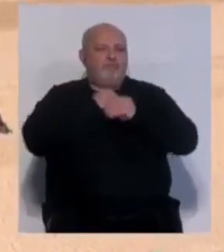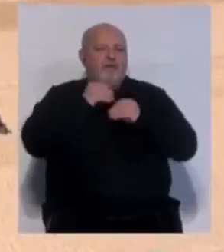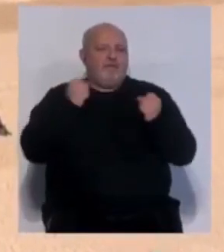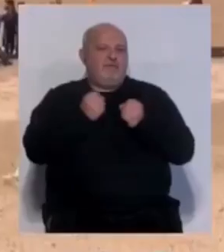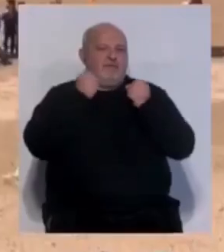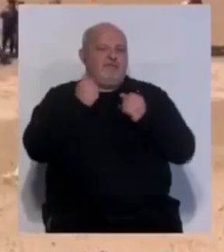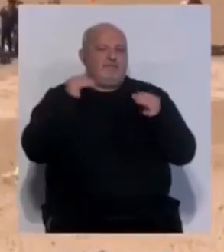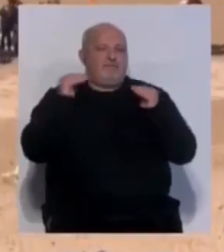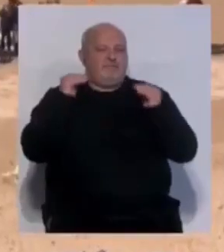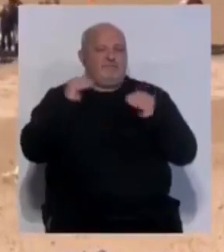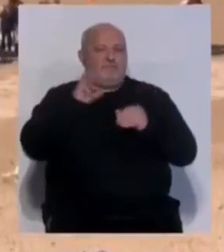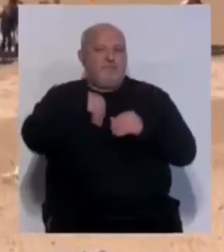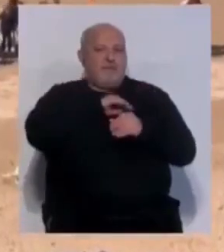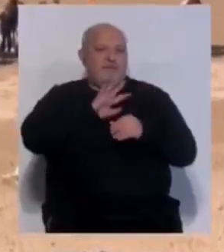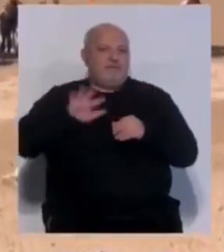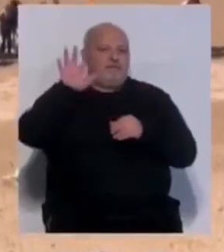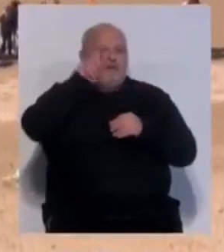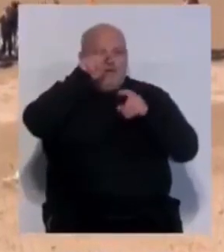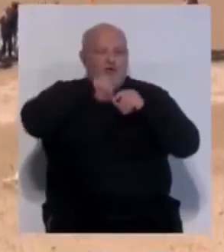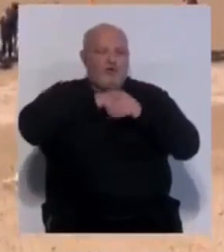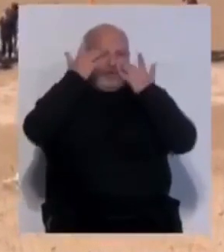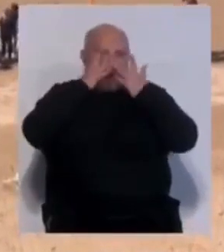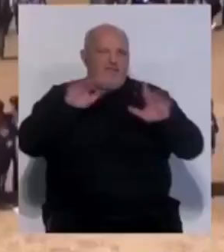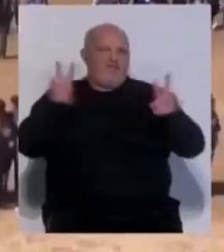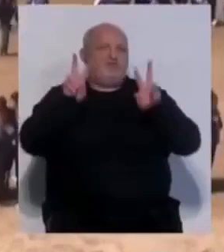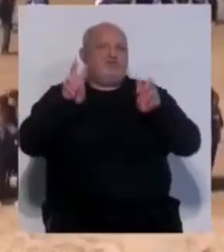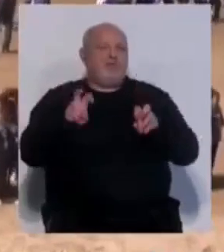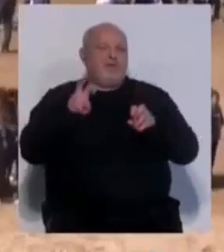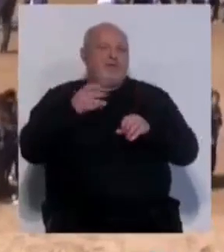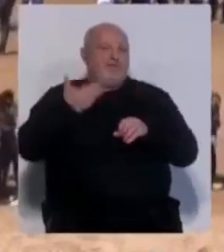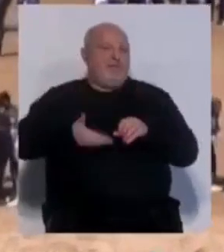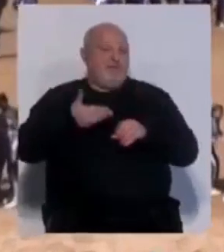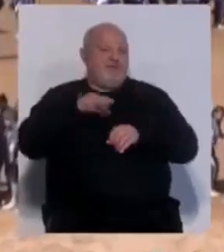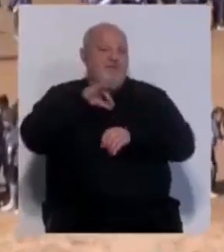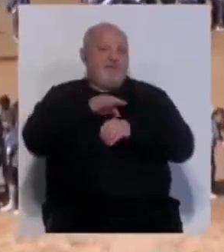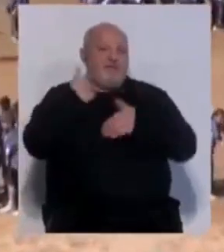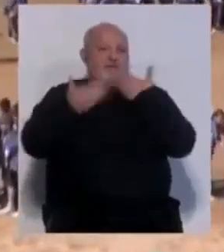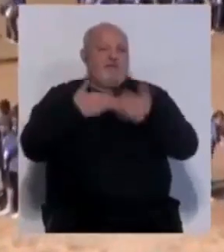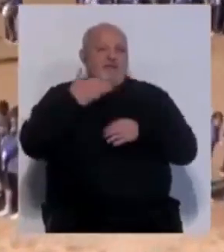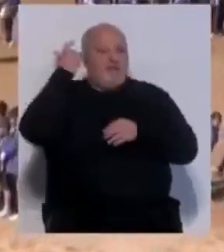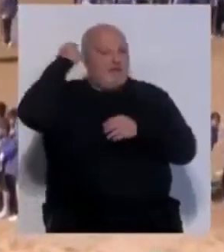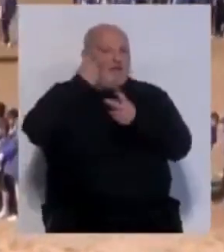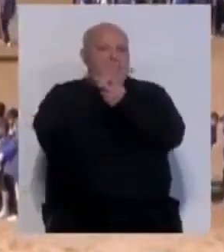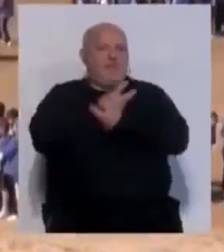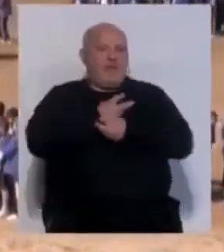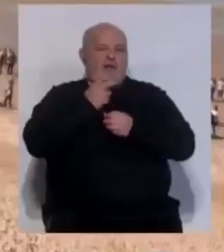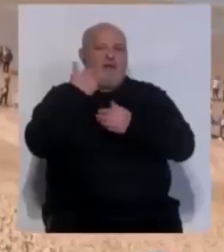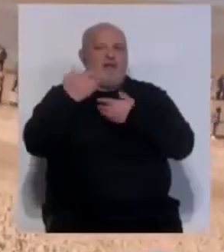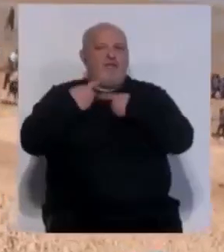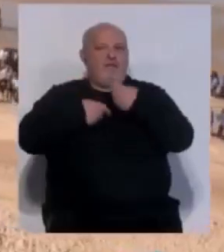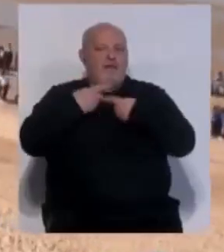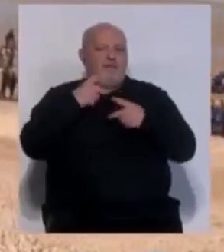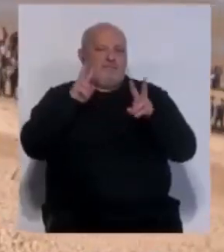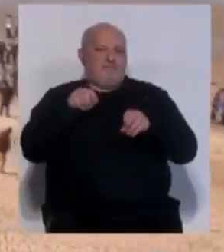actividades a lo largo de todo el país para concienciar a la población sobre la importancia de la donación de médula y el apoyo a las familias